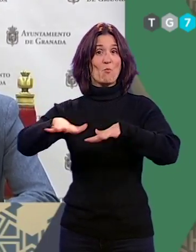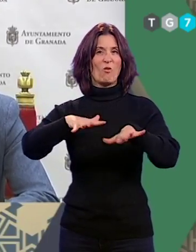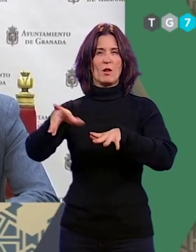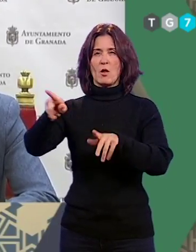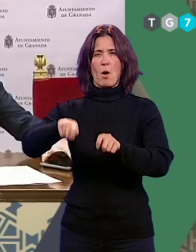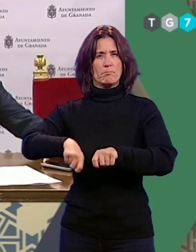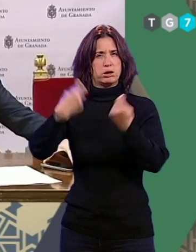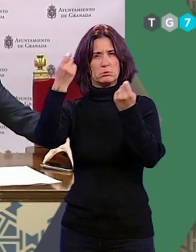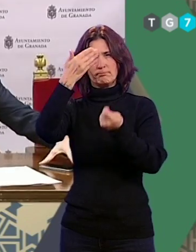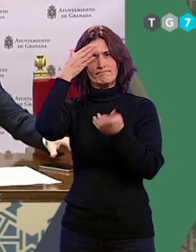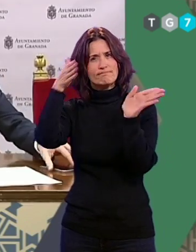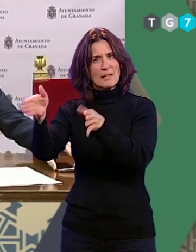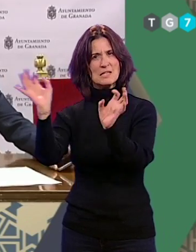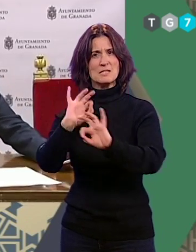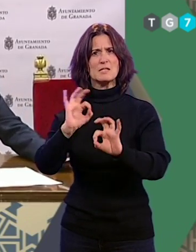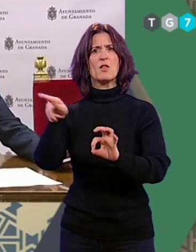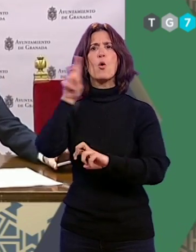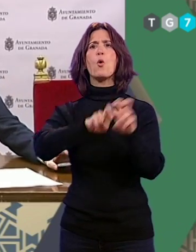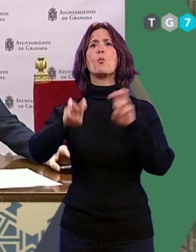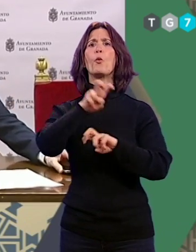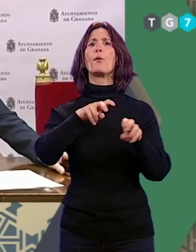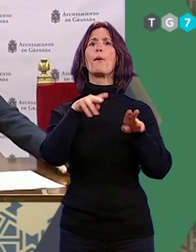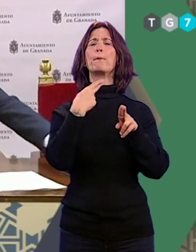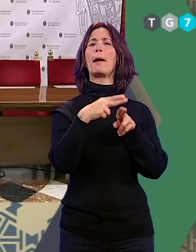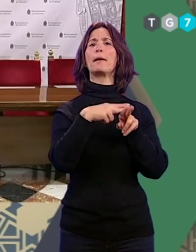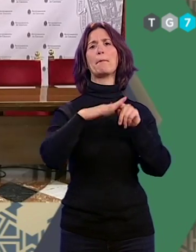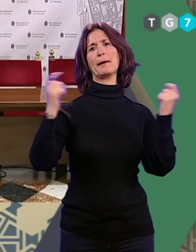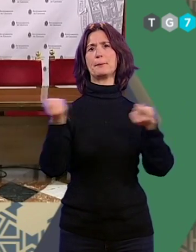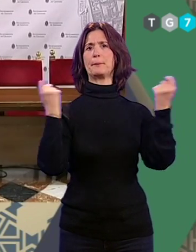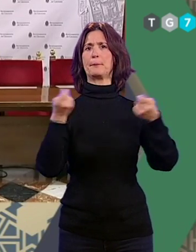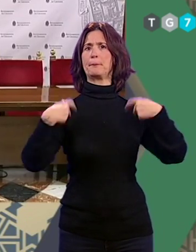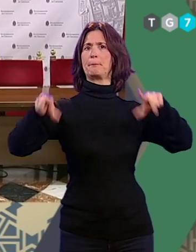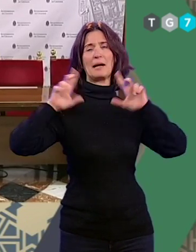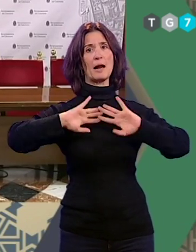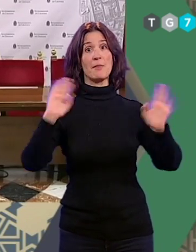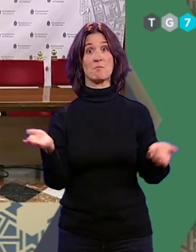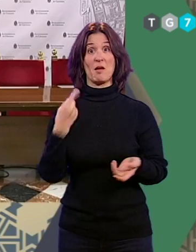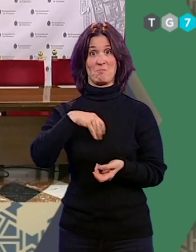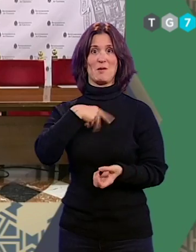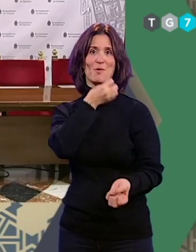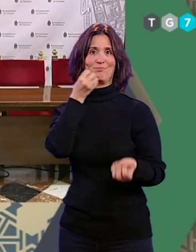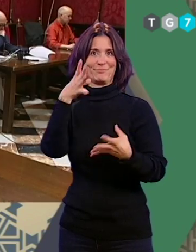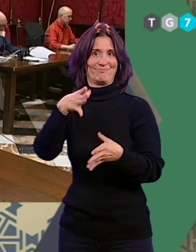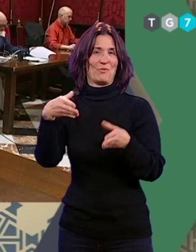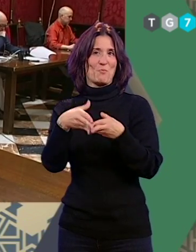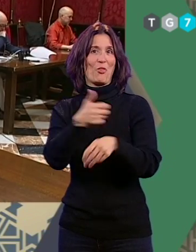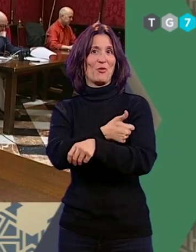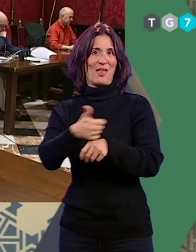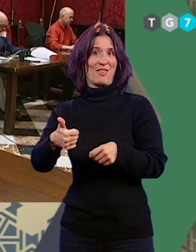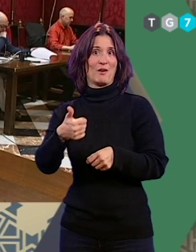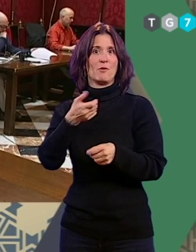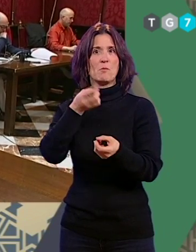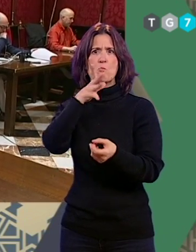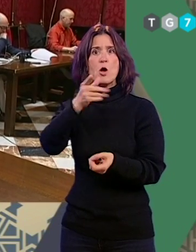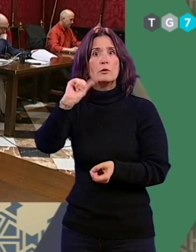dice de un interés partidista que solo busca eslóganes. Así lo aseveró tras conocer a través de los medios de comunicación los